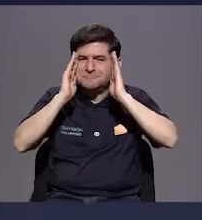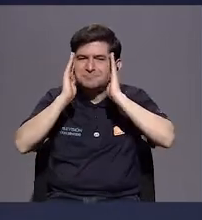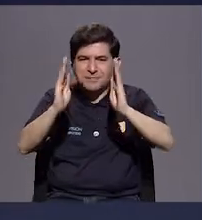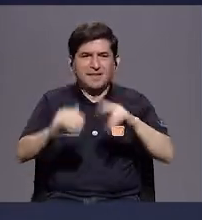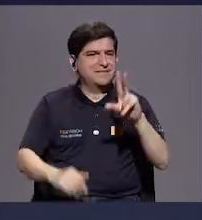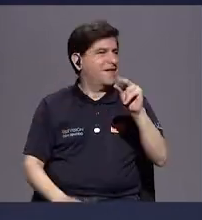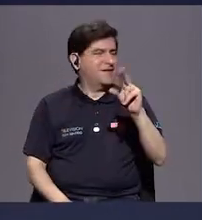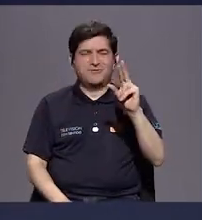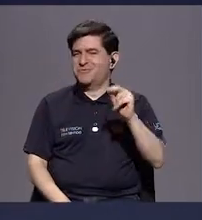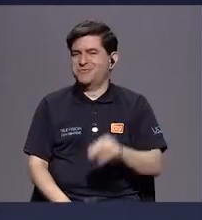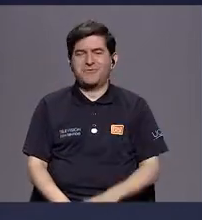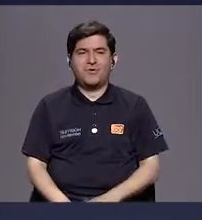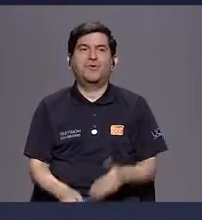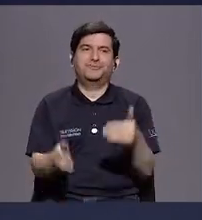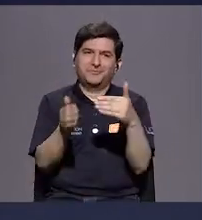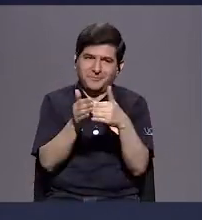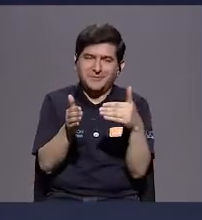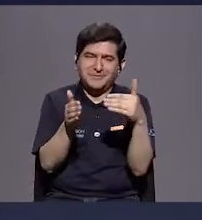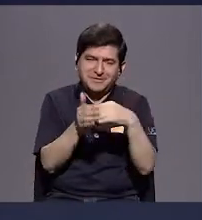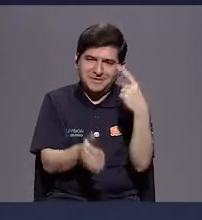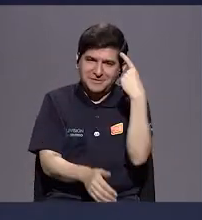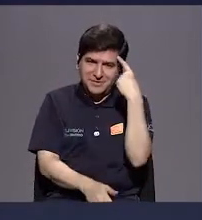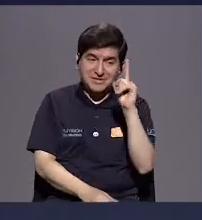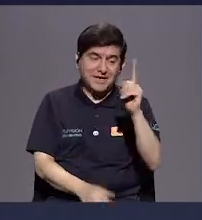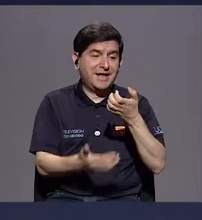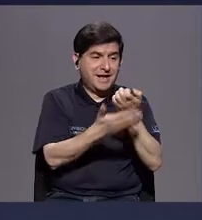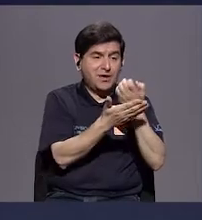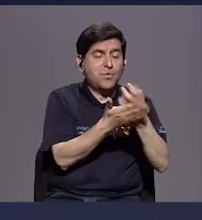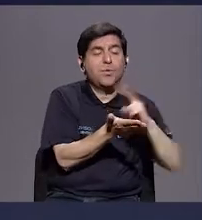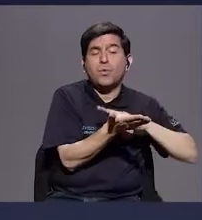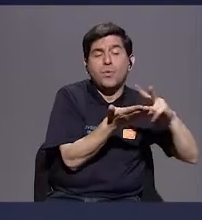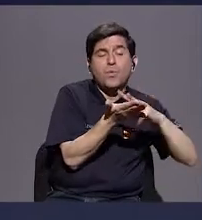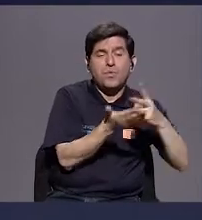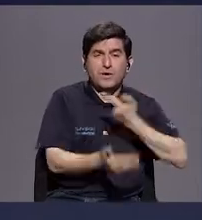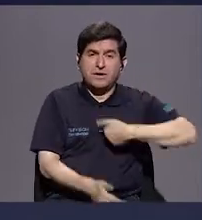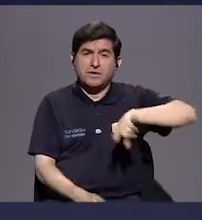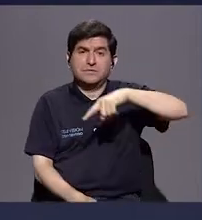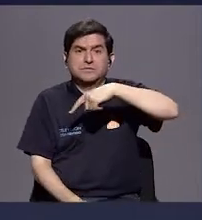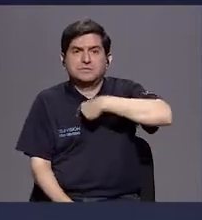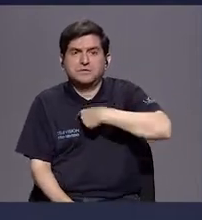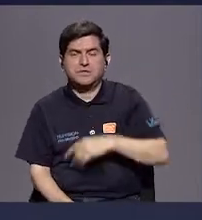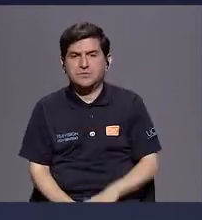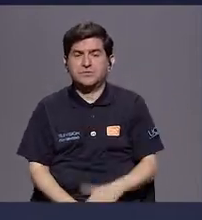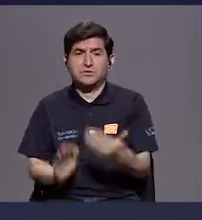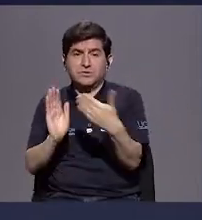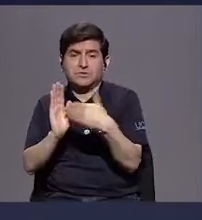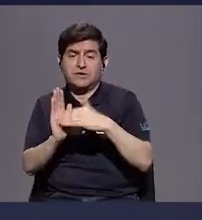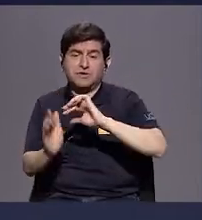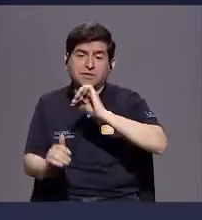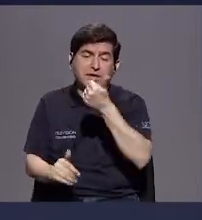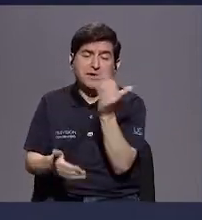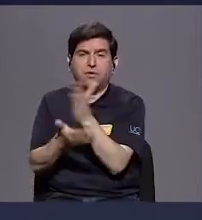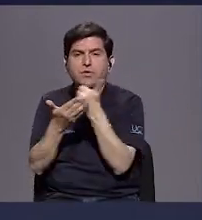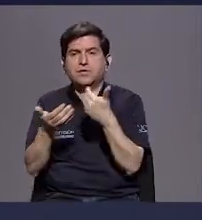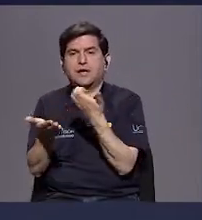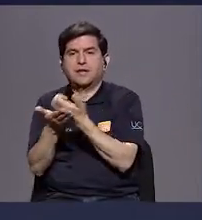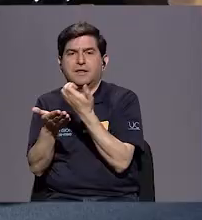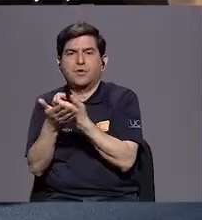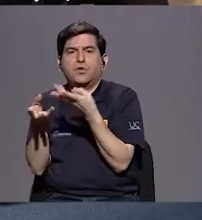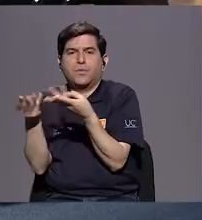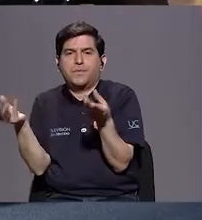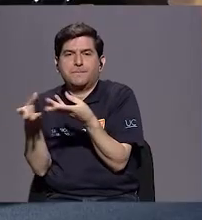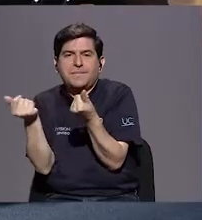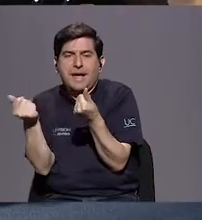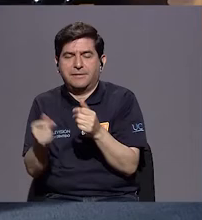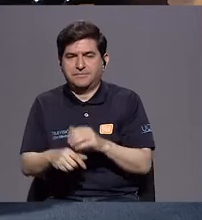No, volvemos al punto, no pensar solo en una economía verde si estamos en detrimento del resto de la economía productiva,